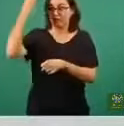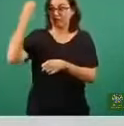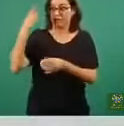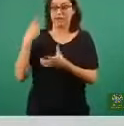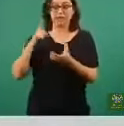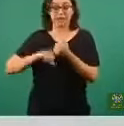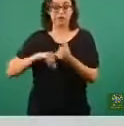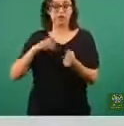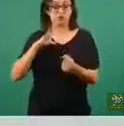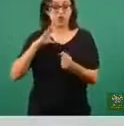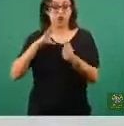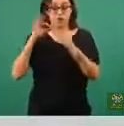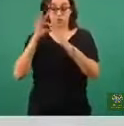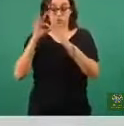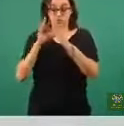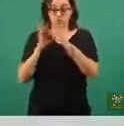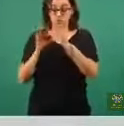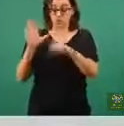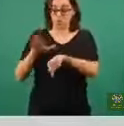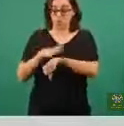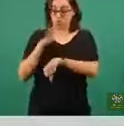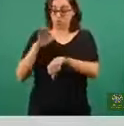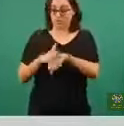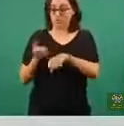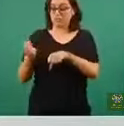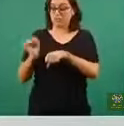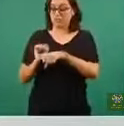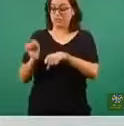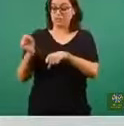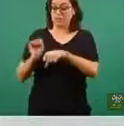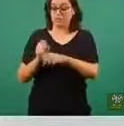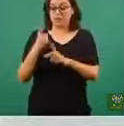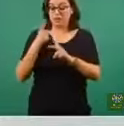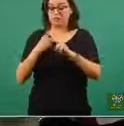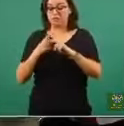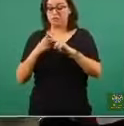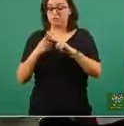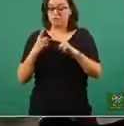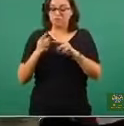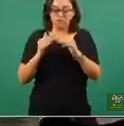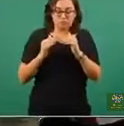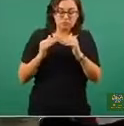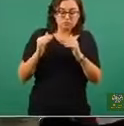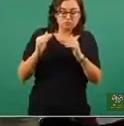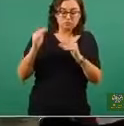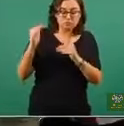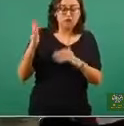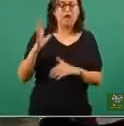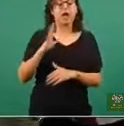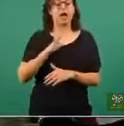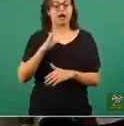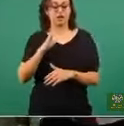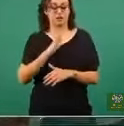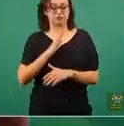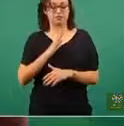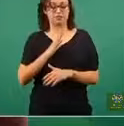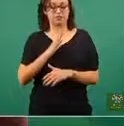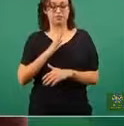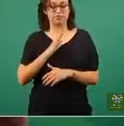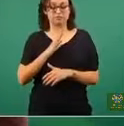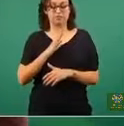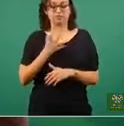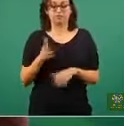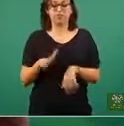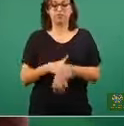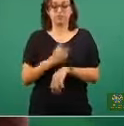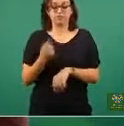de Conacyt. Esto se hace de manera semanal, es la tendencia de ese síndrome COVID, porque podemos tener una tasa, una